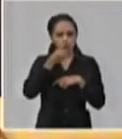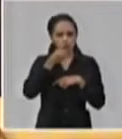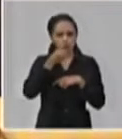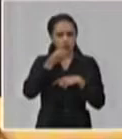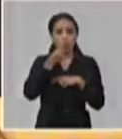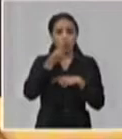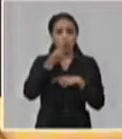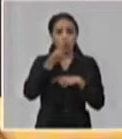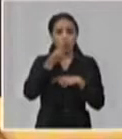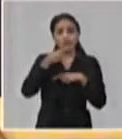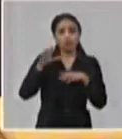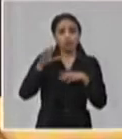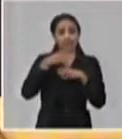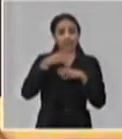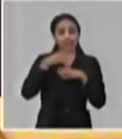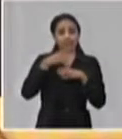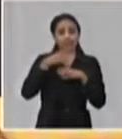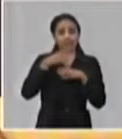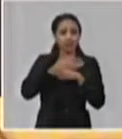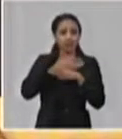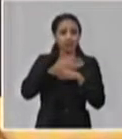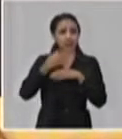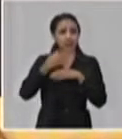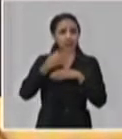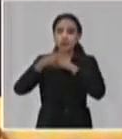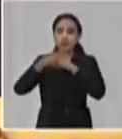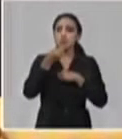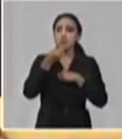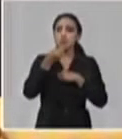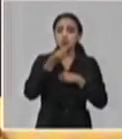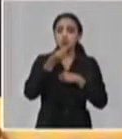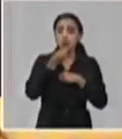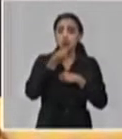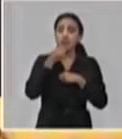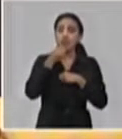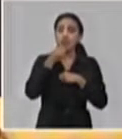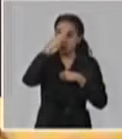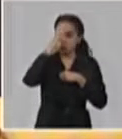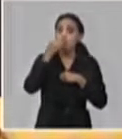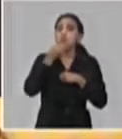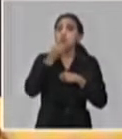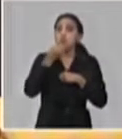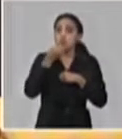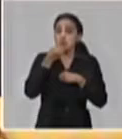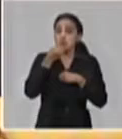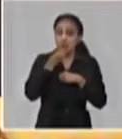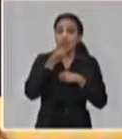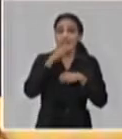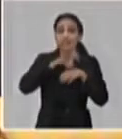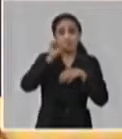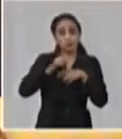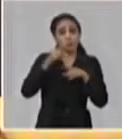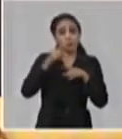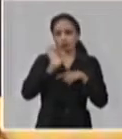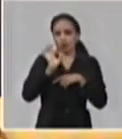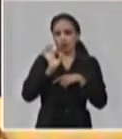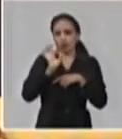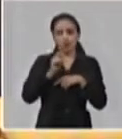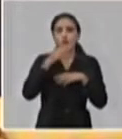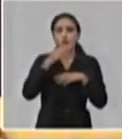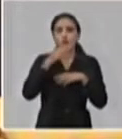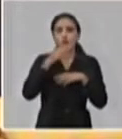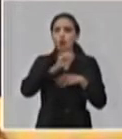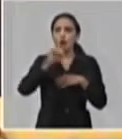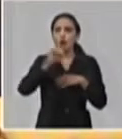avanza por diversos países, hay posibilidades también de que pueda entrar a nuestro país. ¿Cómo se han organizado los servicios médicos